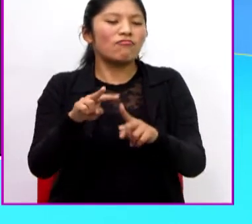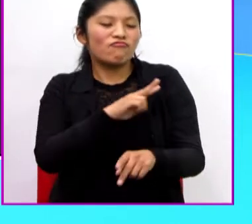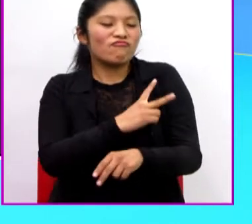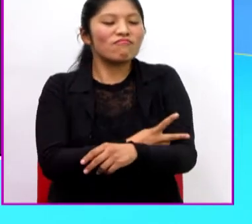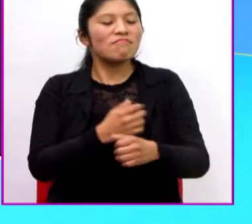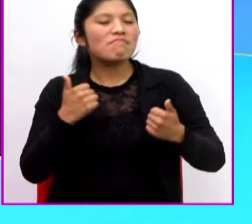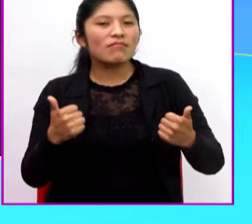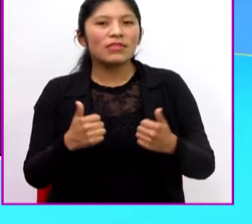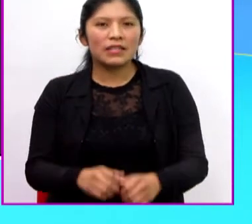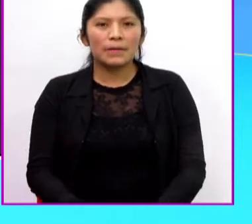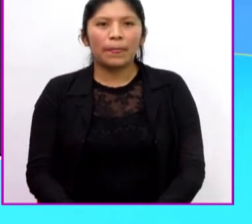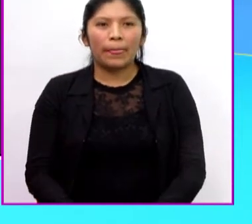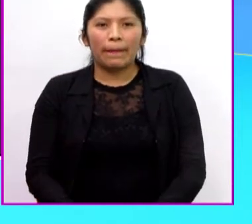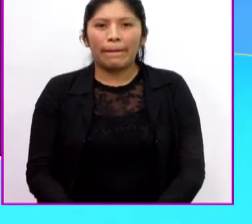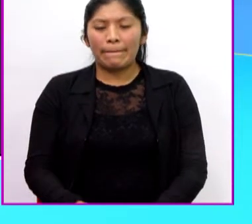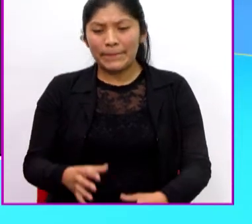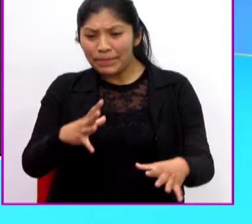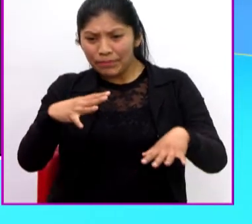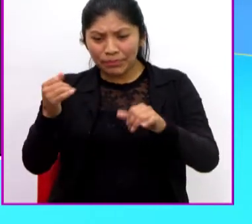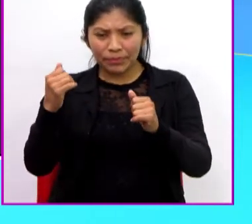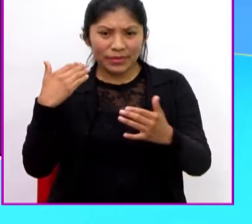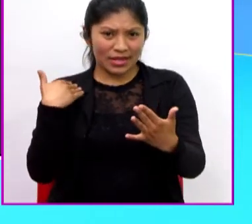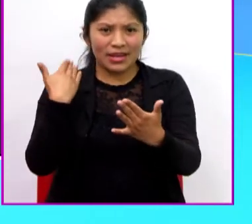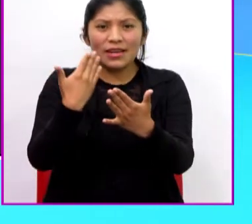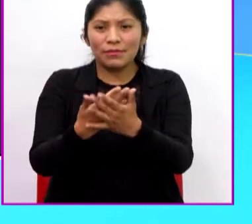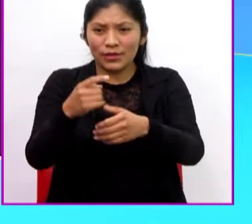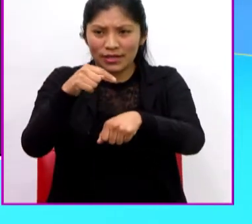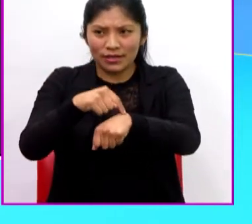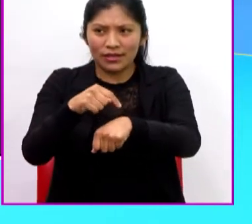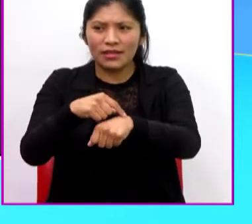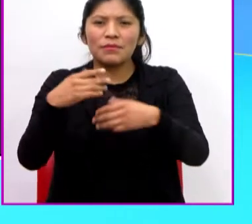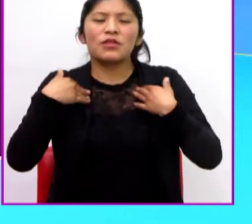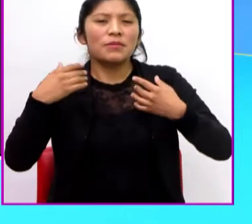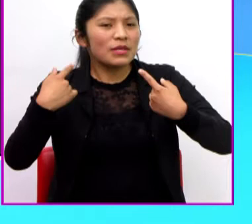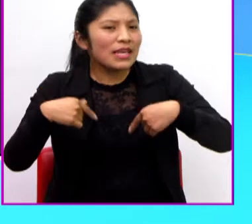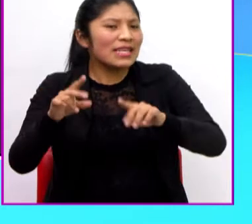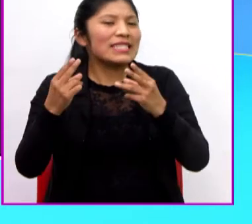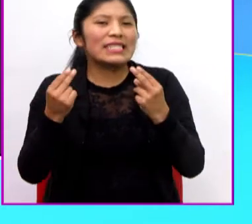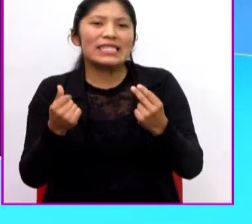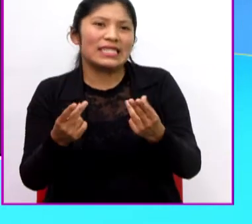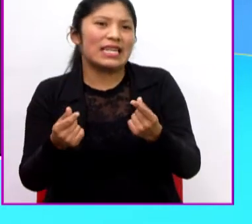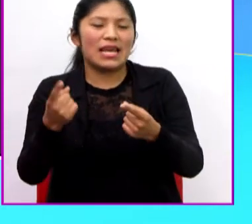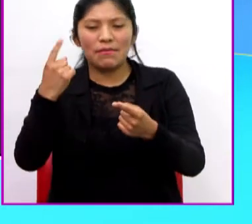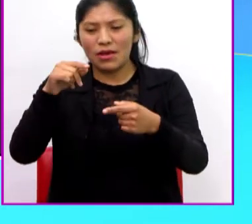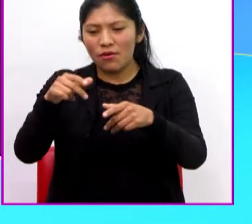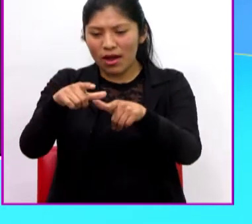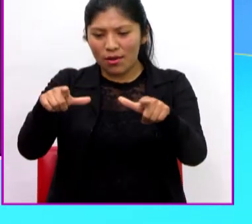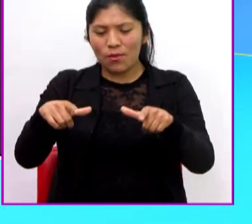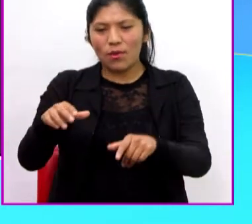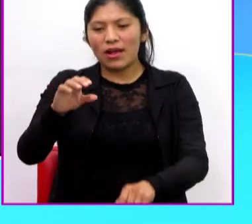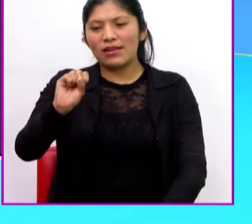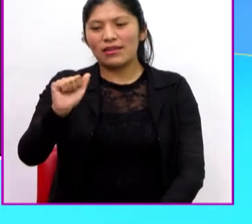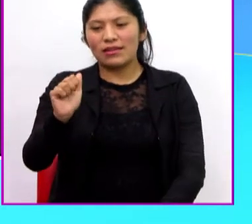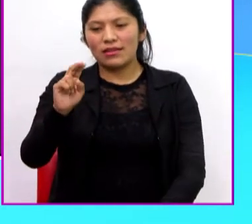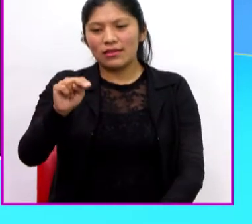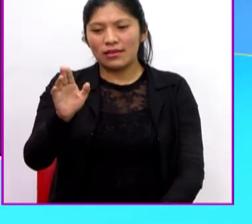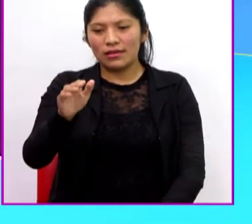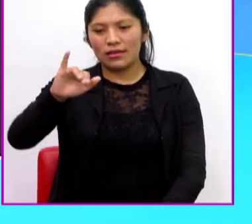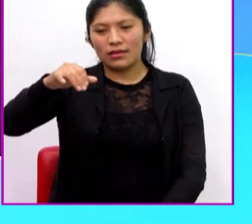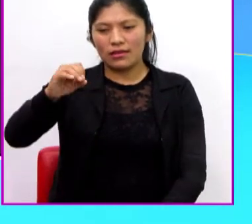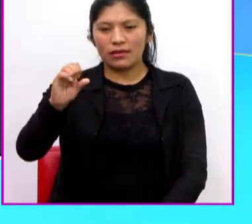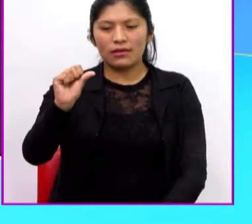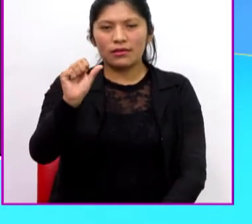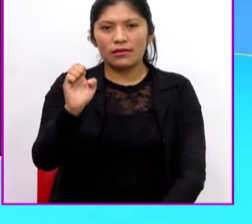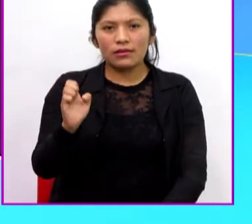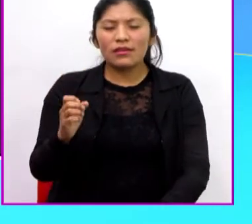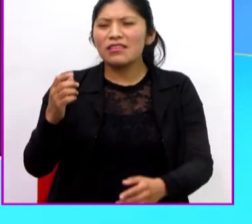¡Vamos! Si queremos llegar a tiempo, tenemos que ir ya no más al barrio San José. Creo que